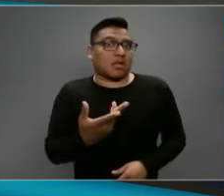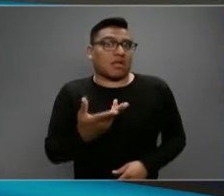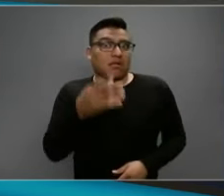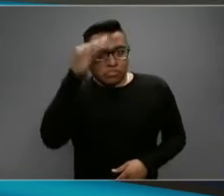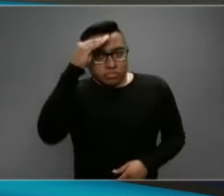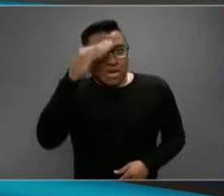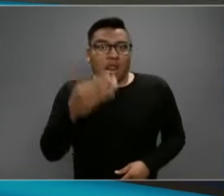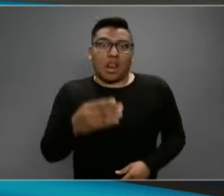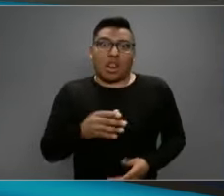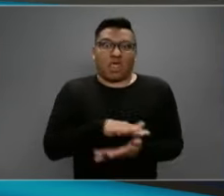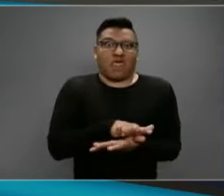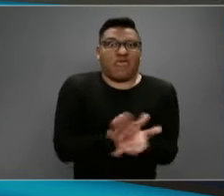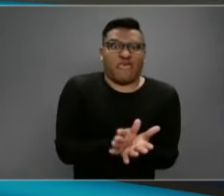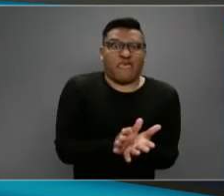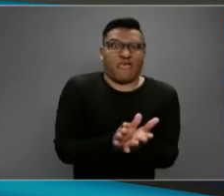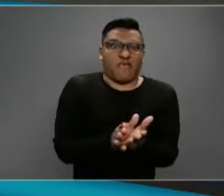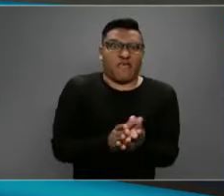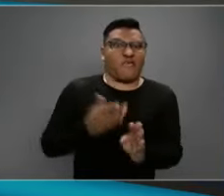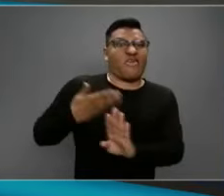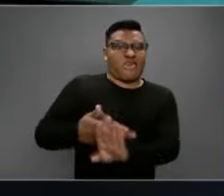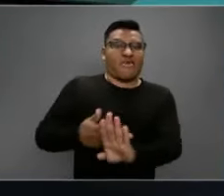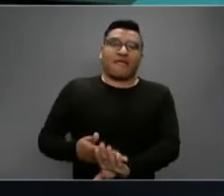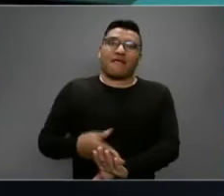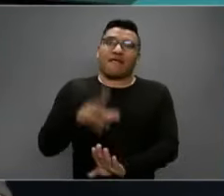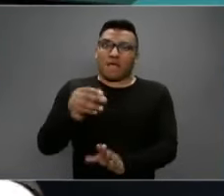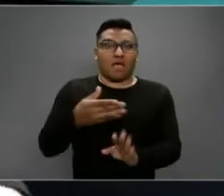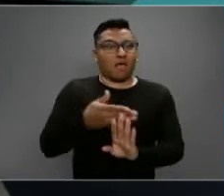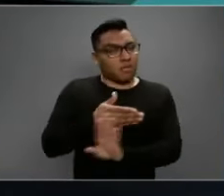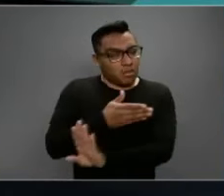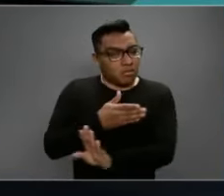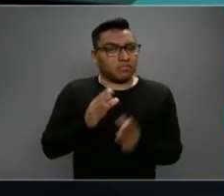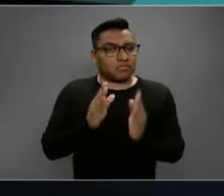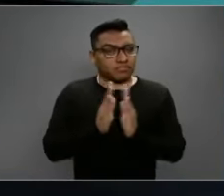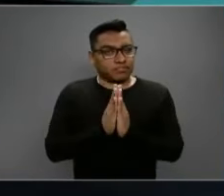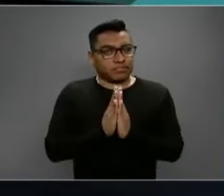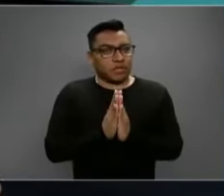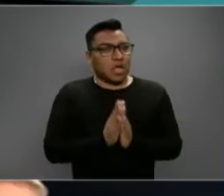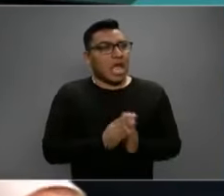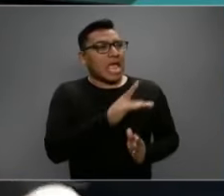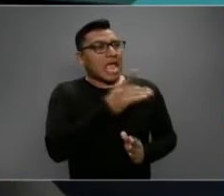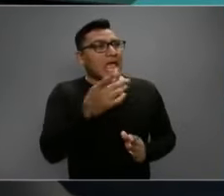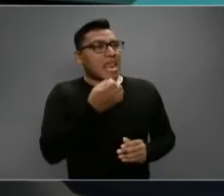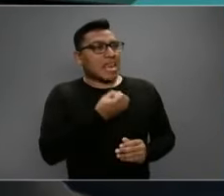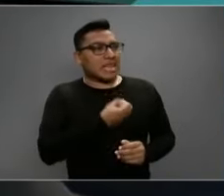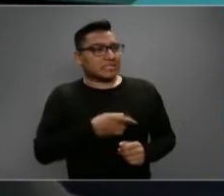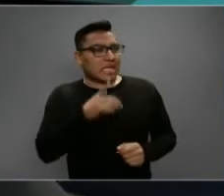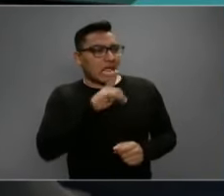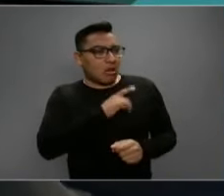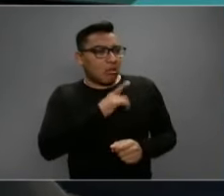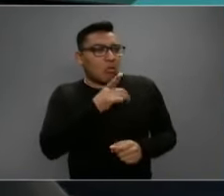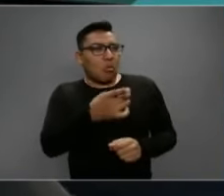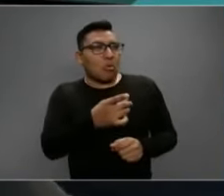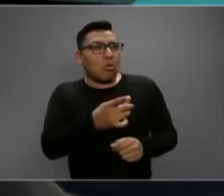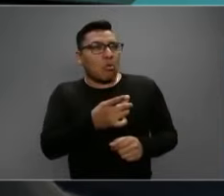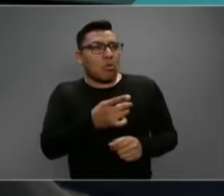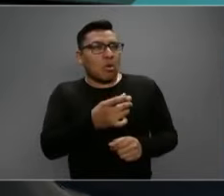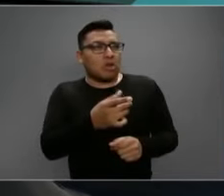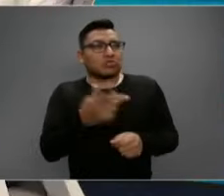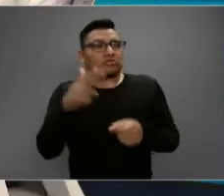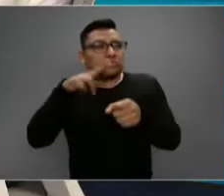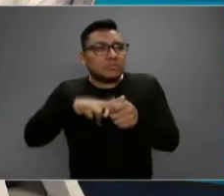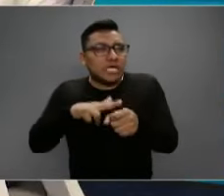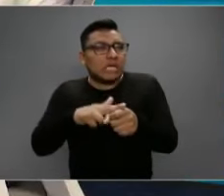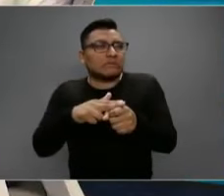maltratos. En el sistema público de salud, ¿qué precauciones se están tomando para que los doctores,